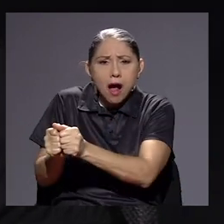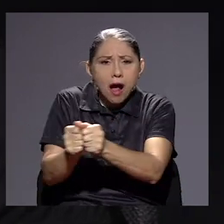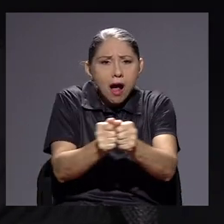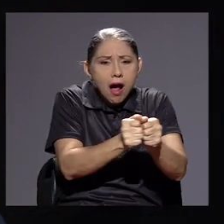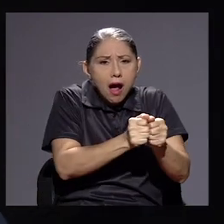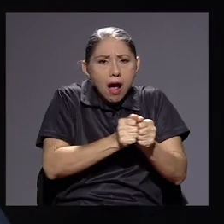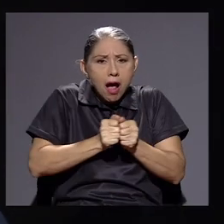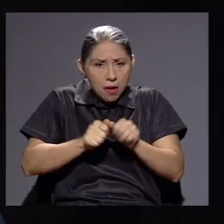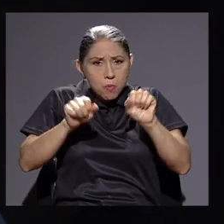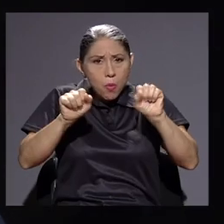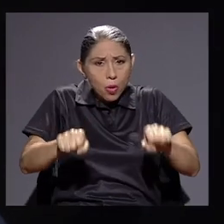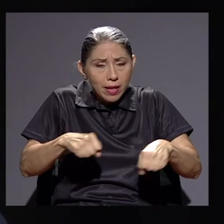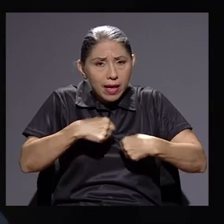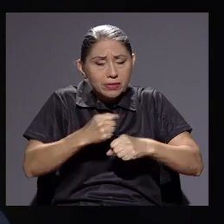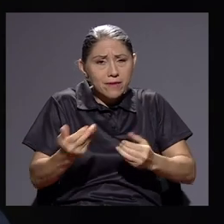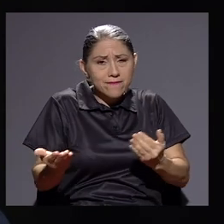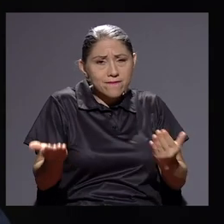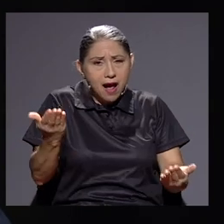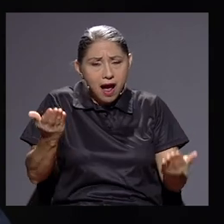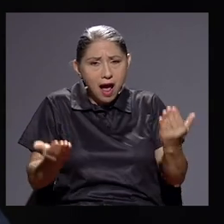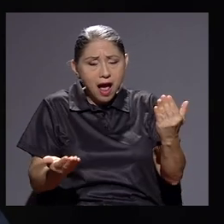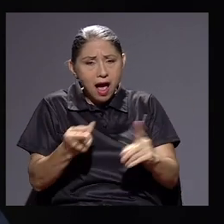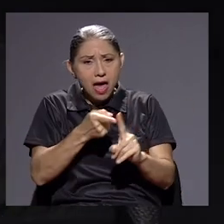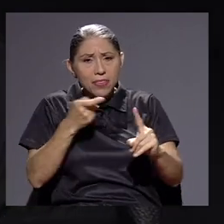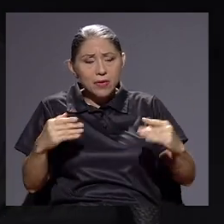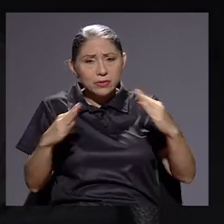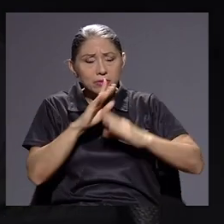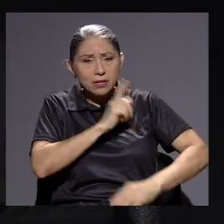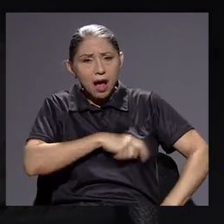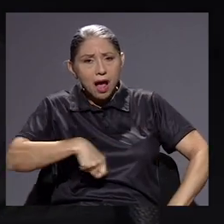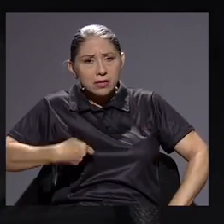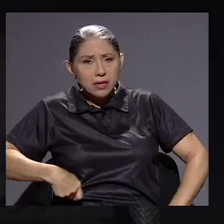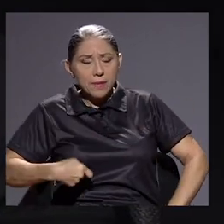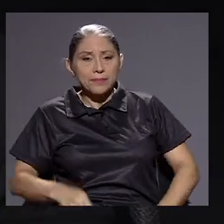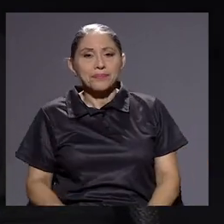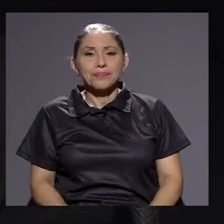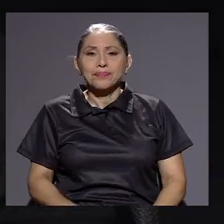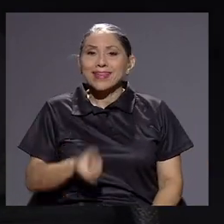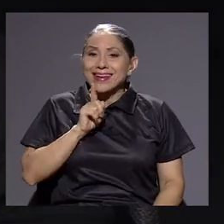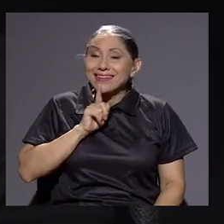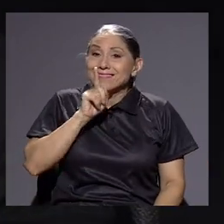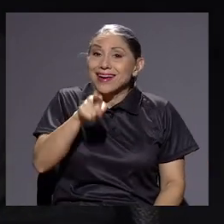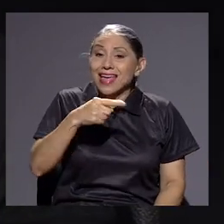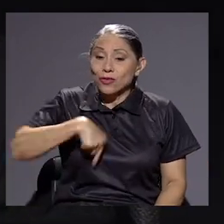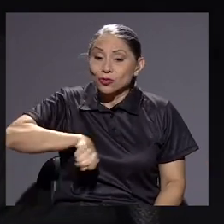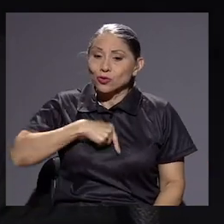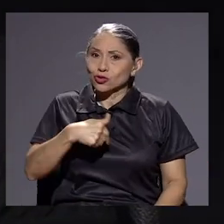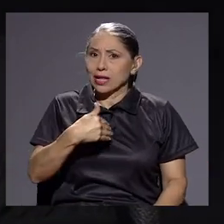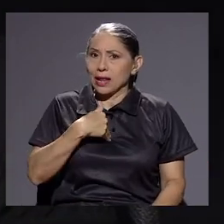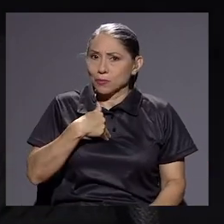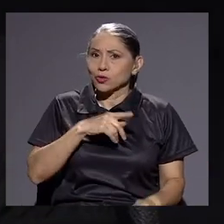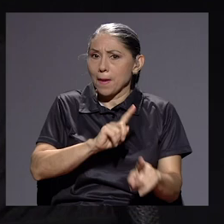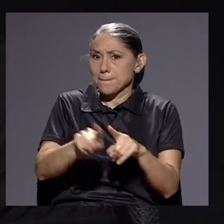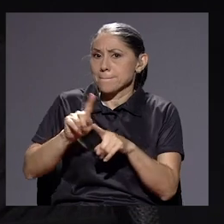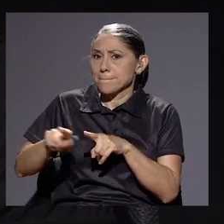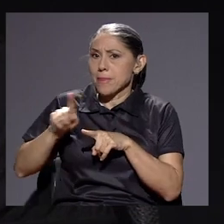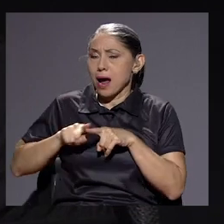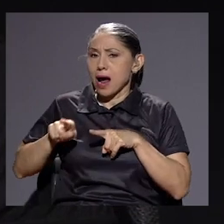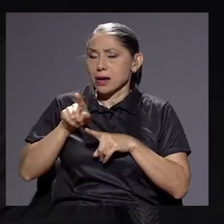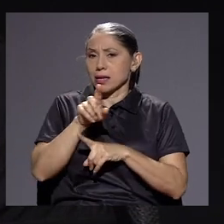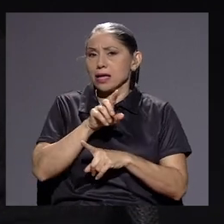establecer posibles balances también desde esa casa. Bueno, en realidad tenemos varios frentes. Y desde,